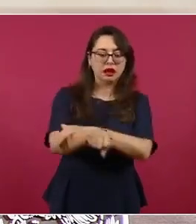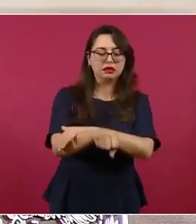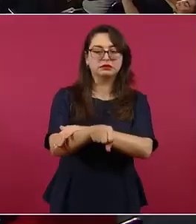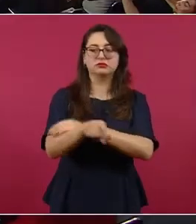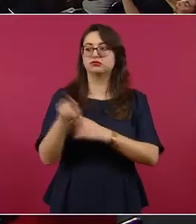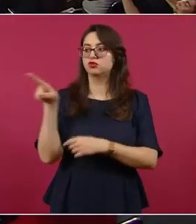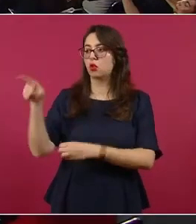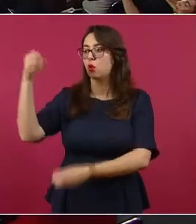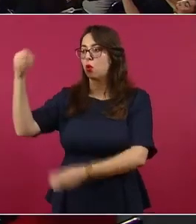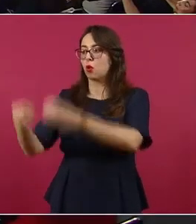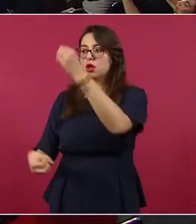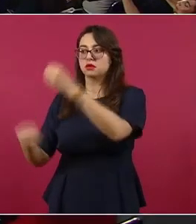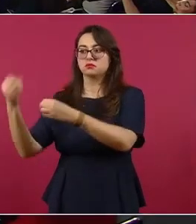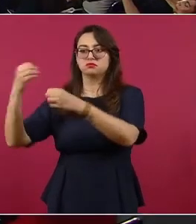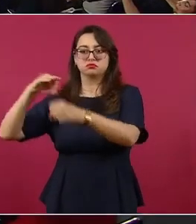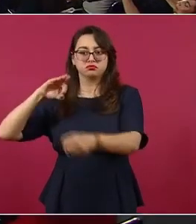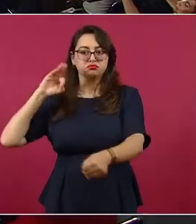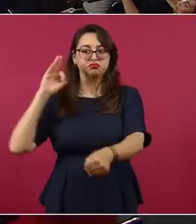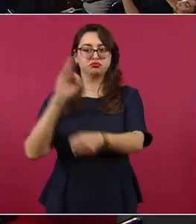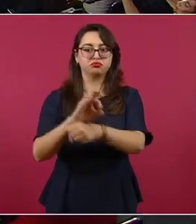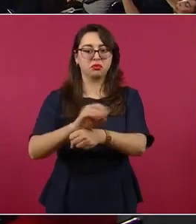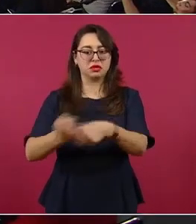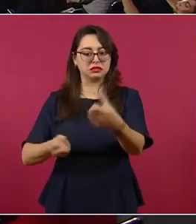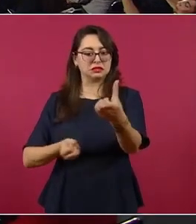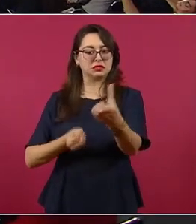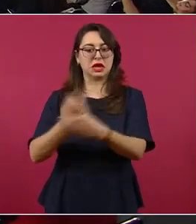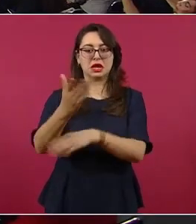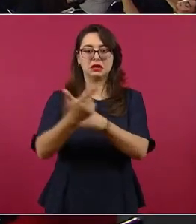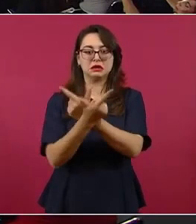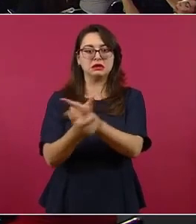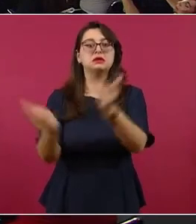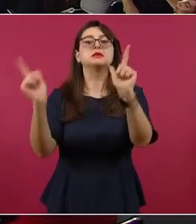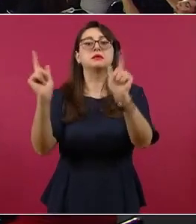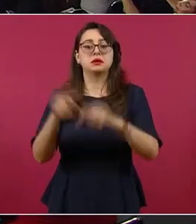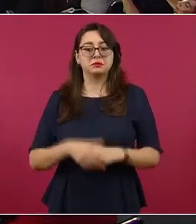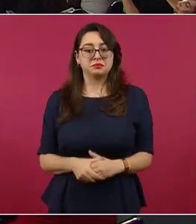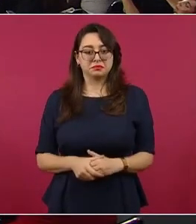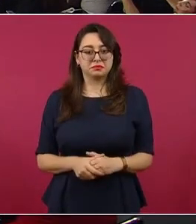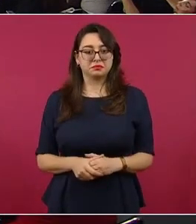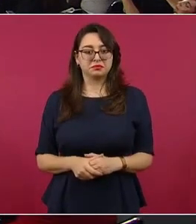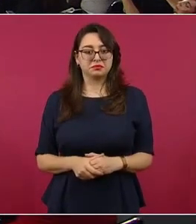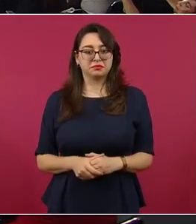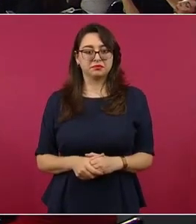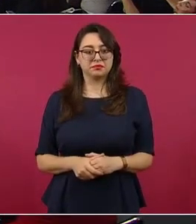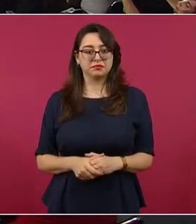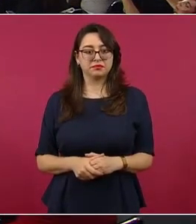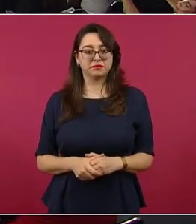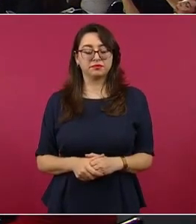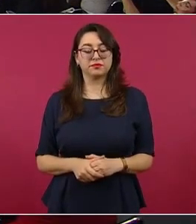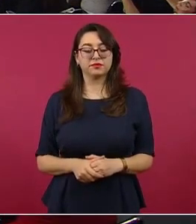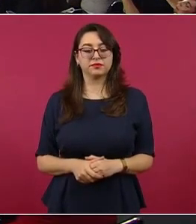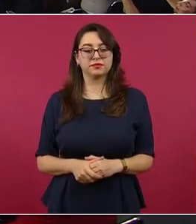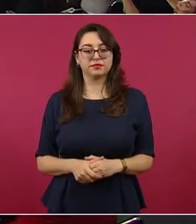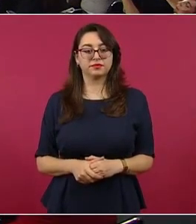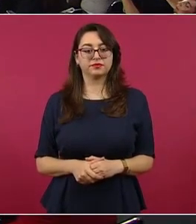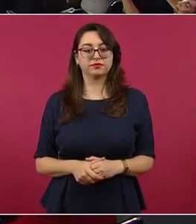sí, este amparó, este juez tiene antecedentes, sí,